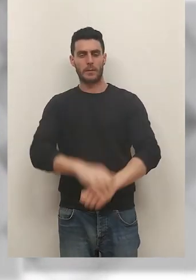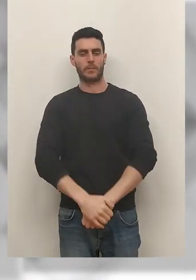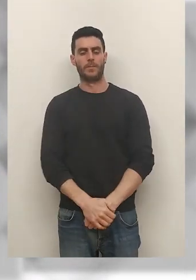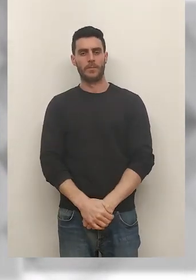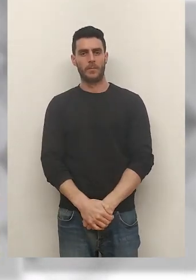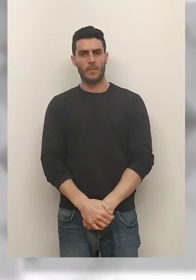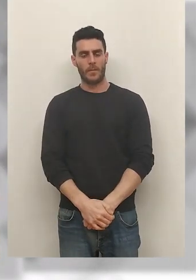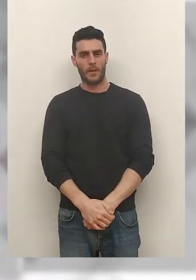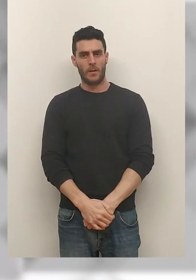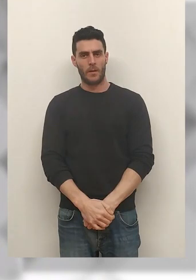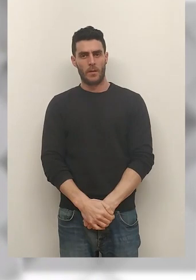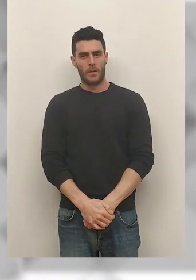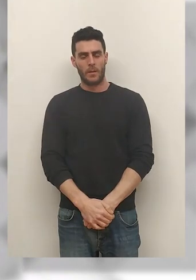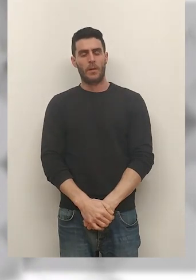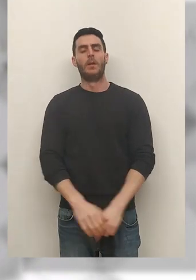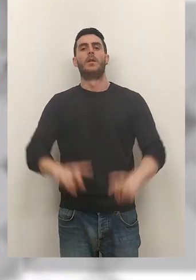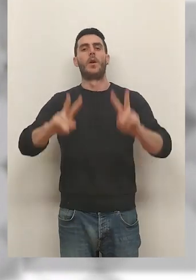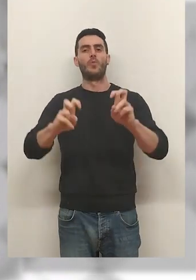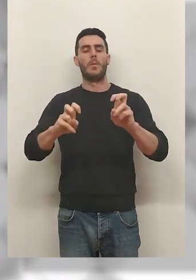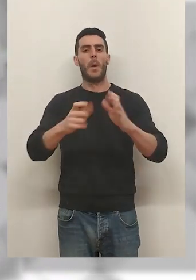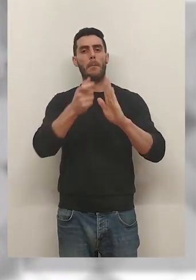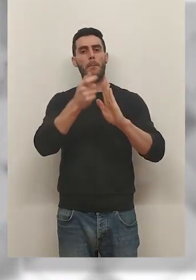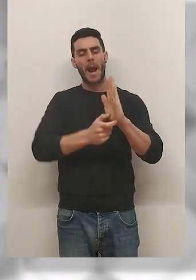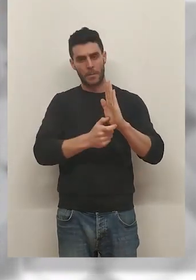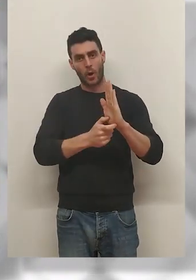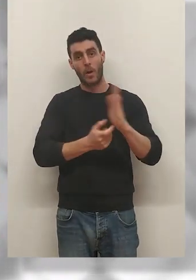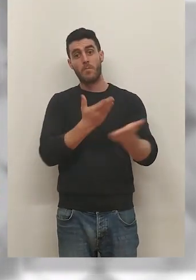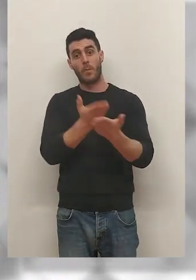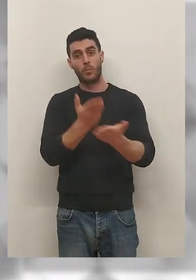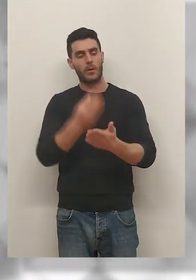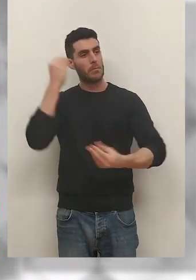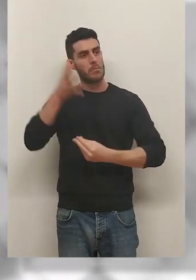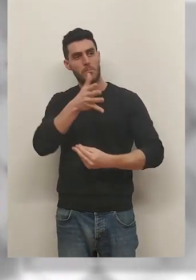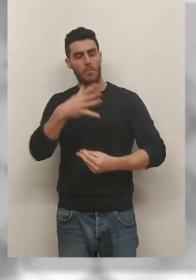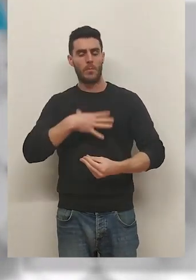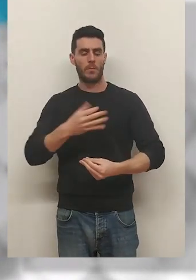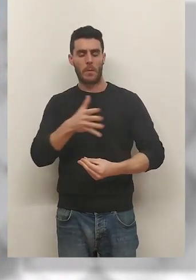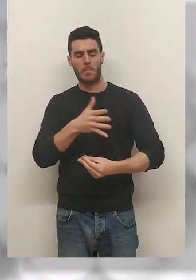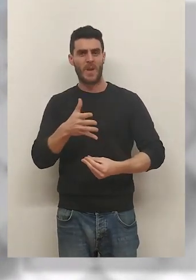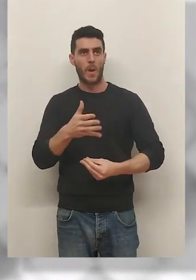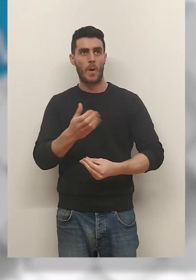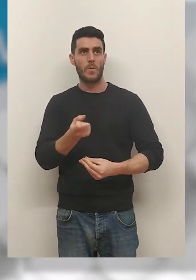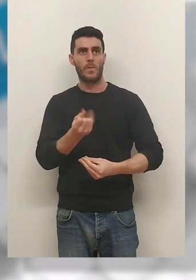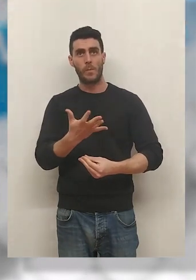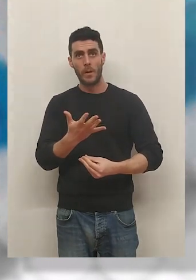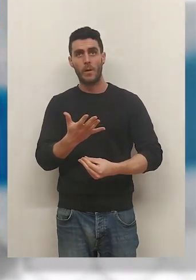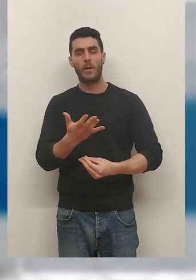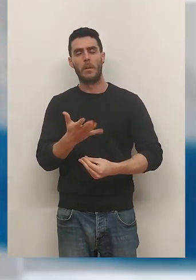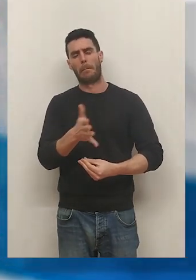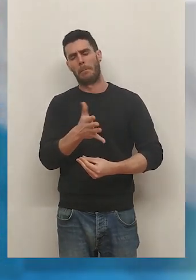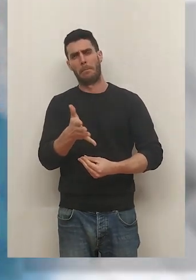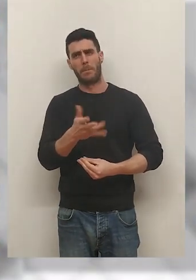Con los nuevos parámetros propuestos podemos estimar una cantidad aproximada de